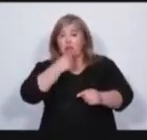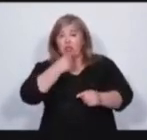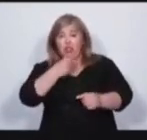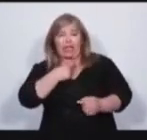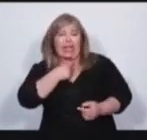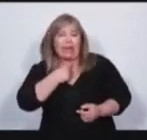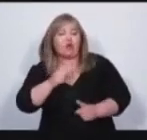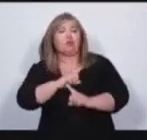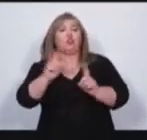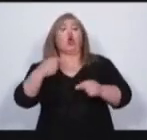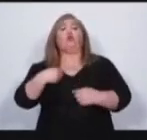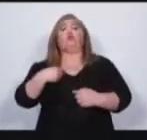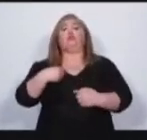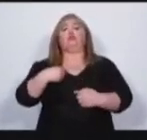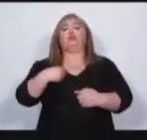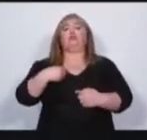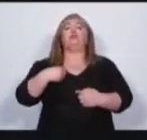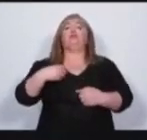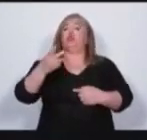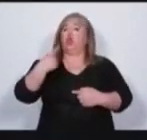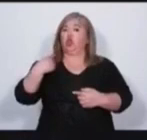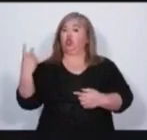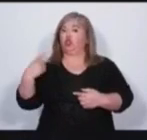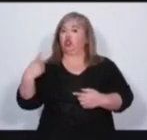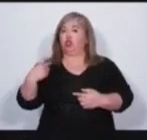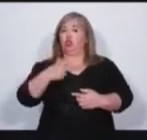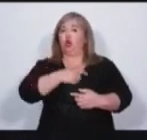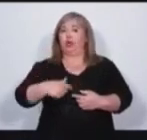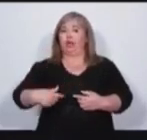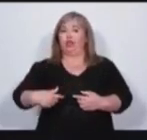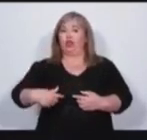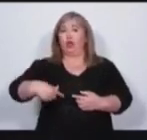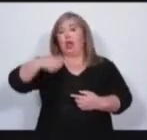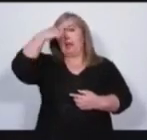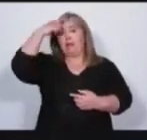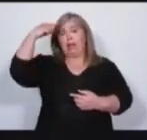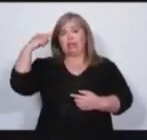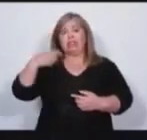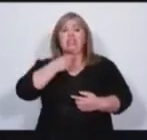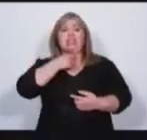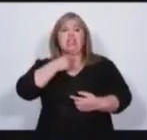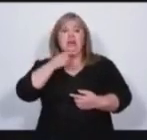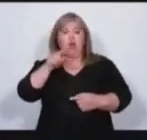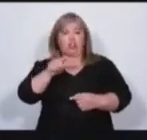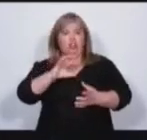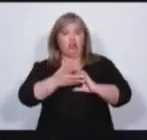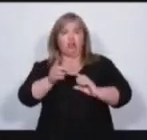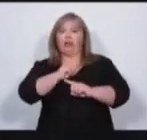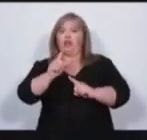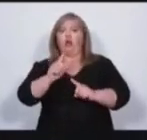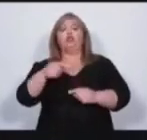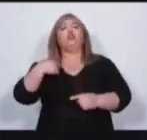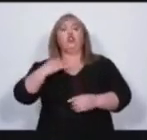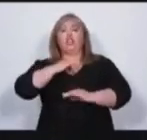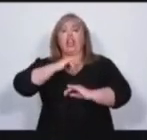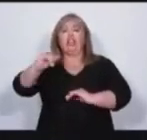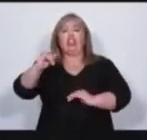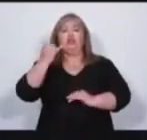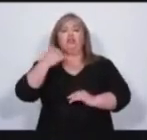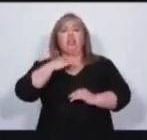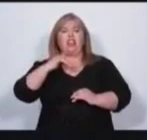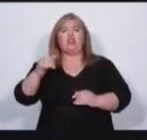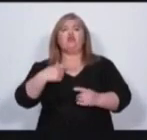y yo tenemos la ficha limpia de verdad. He denunciado cada uno de estos hechos de corrupción y muchos otros. Siempre la